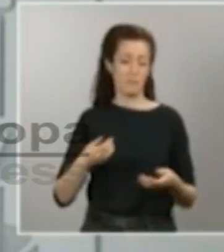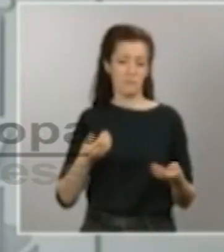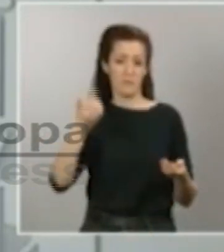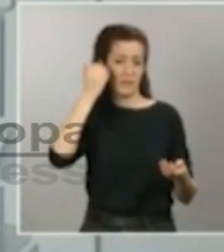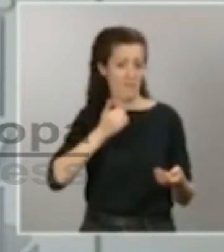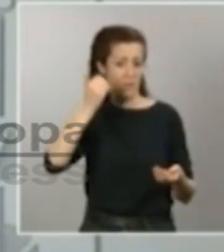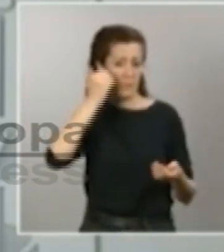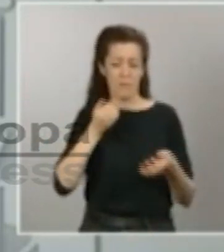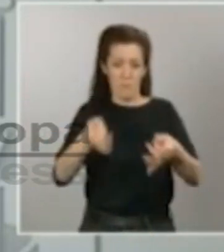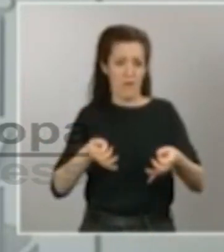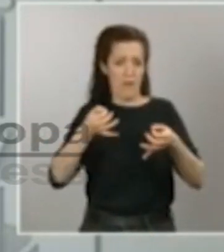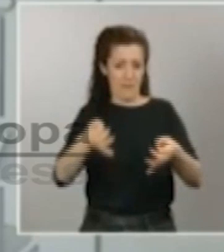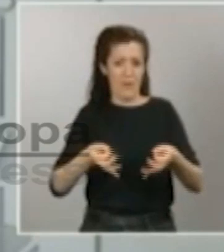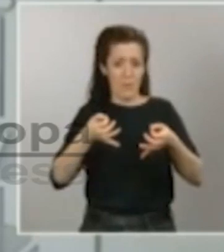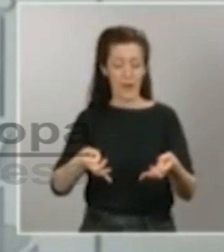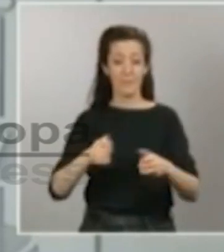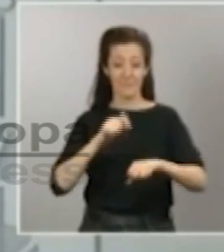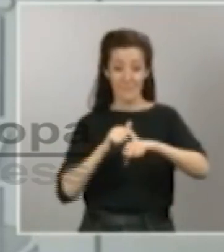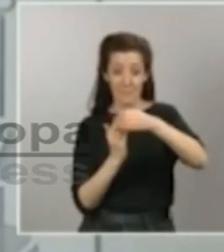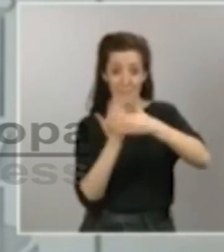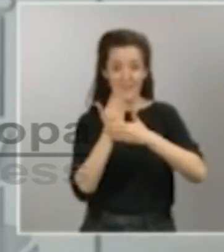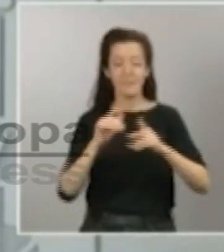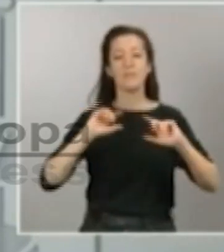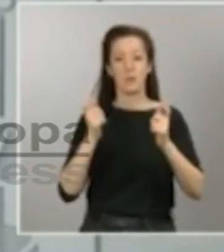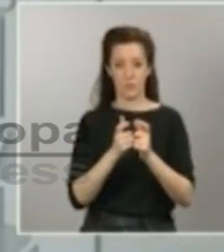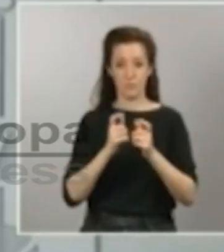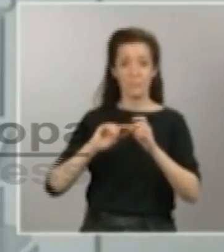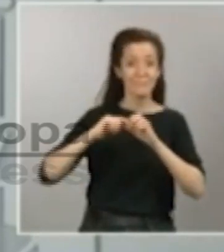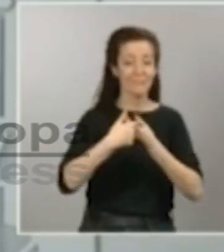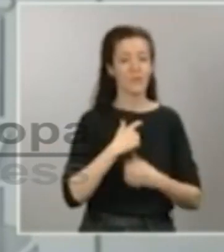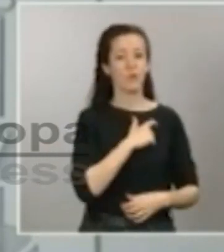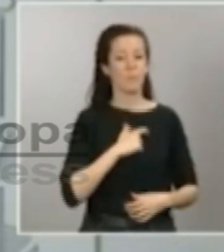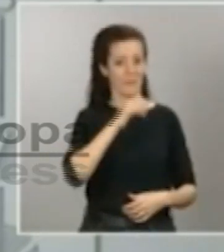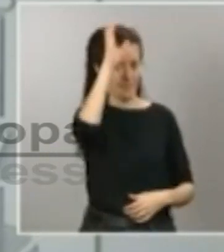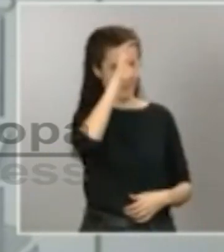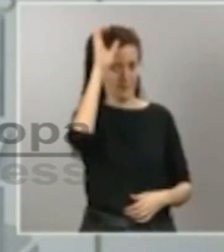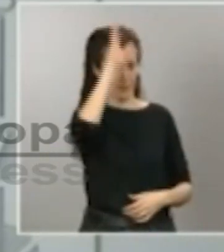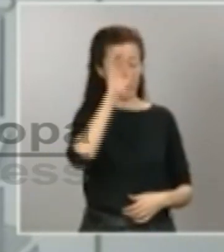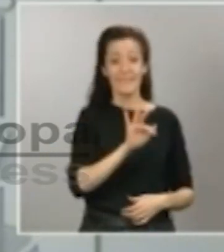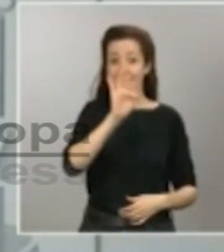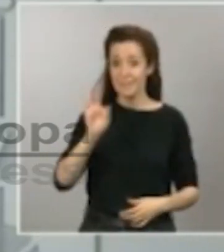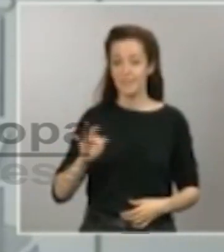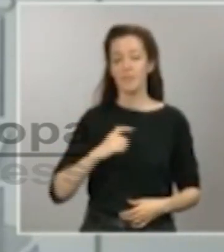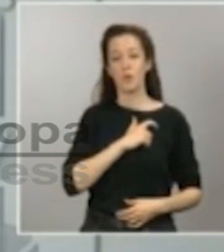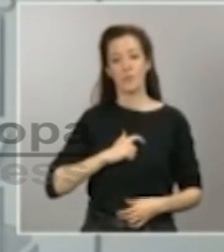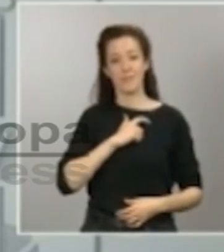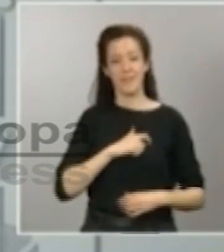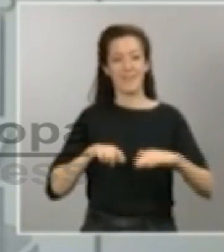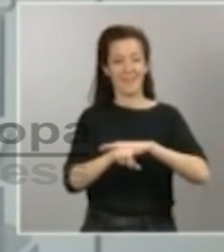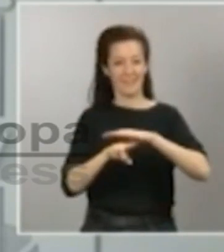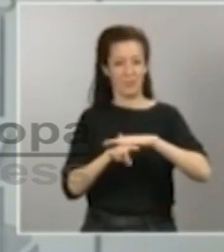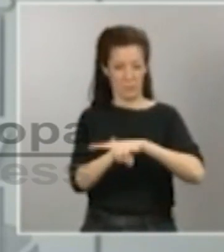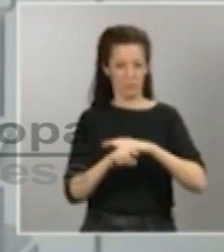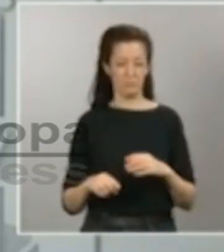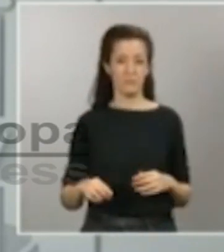a primera hora de la mañana con el Comité Científico y a continuación con el Comité Técnico de Gestión de la Crisis y que a continuación